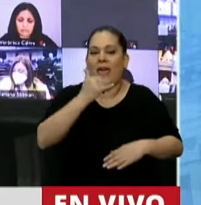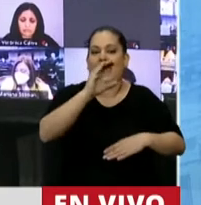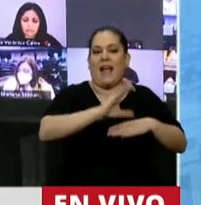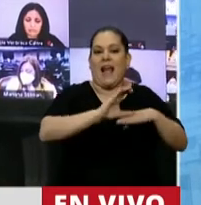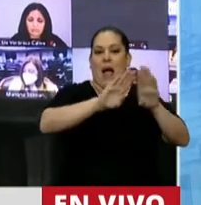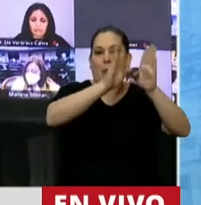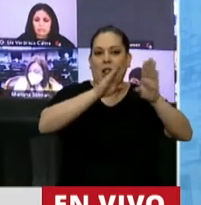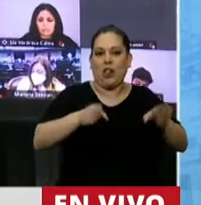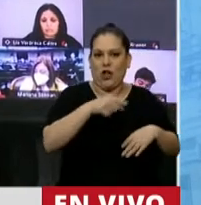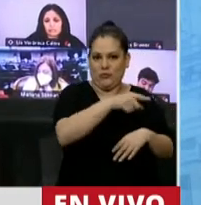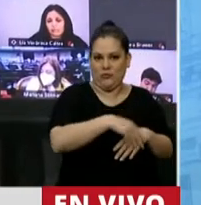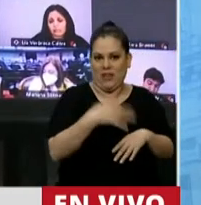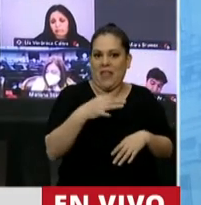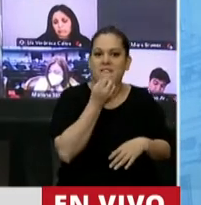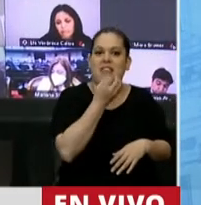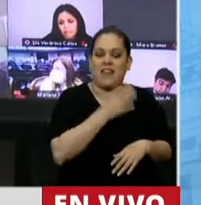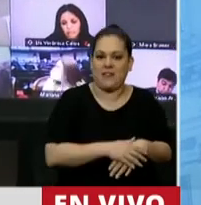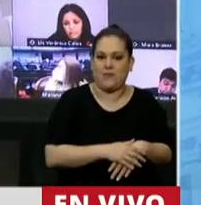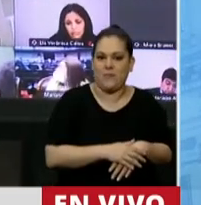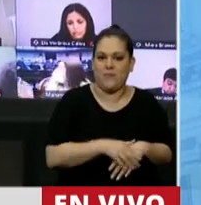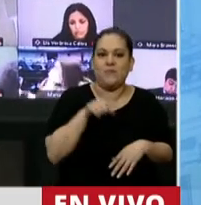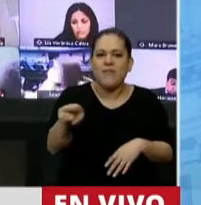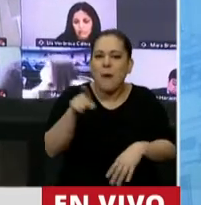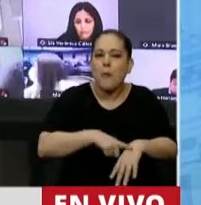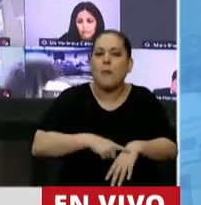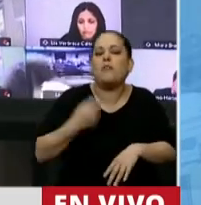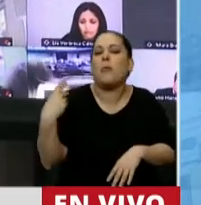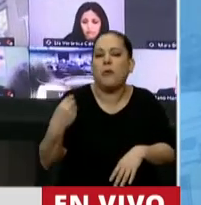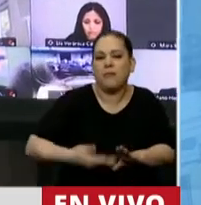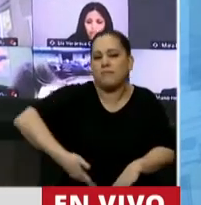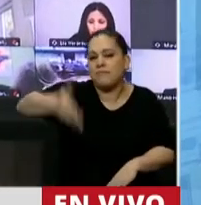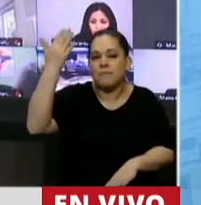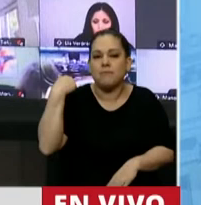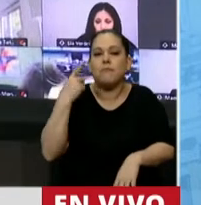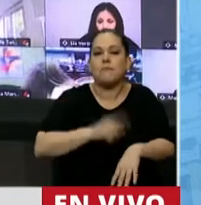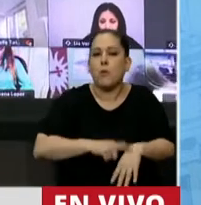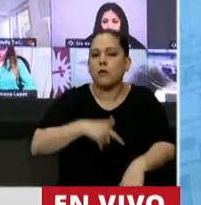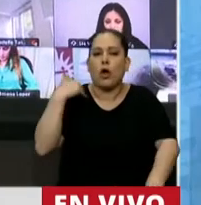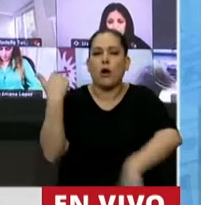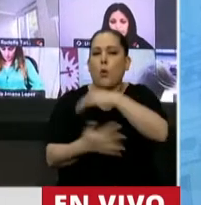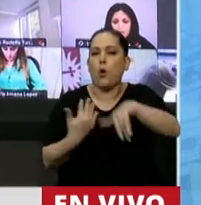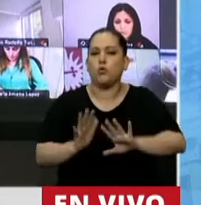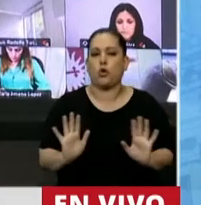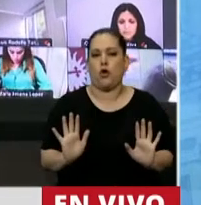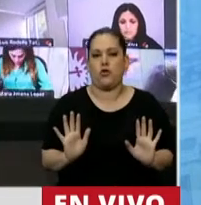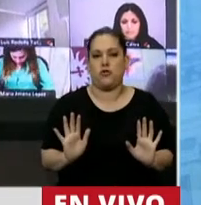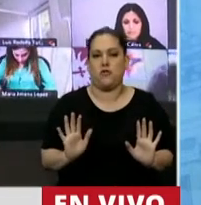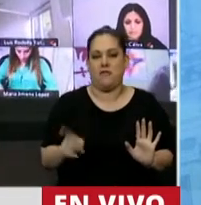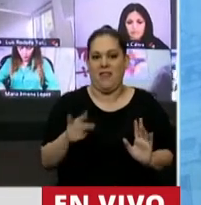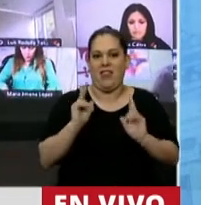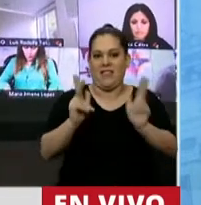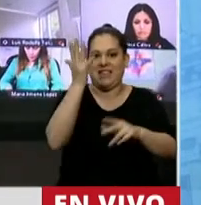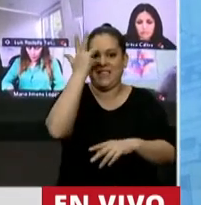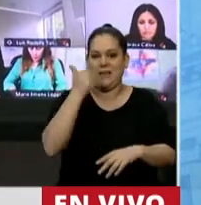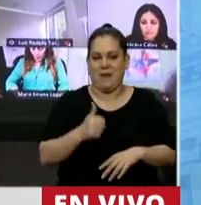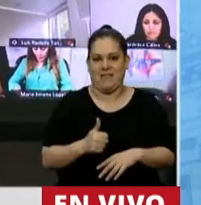mismo espíritu. ¿Y por qué lo hizo? Porque son tiempos de revolución, decía el general San Martín, señora Presidenta. Y claro que